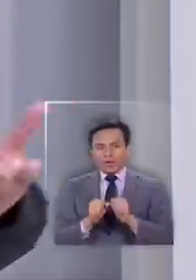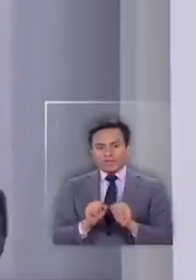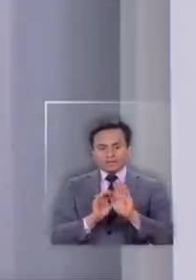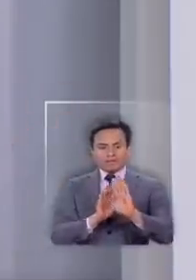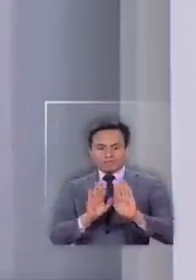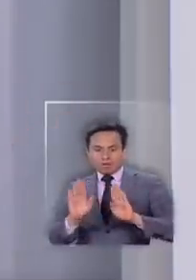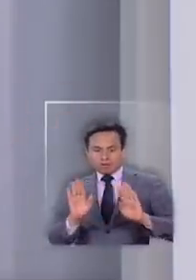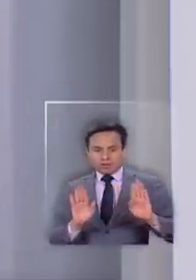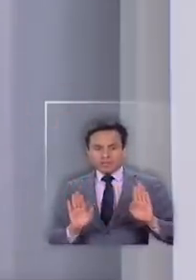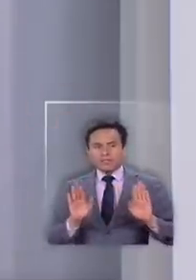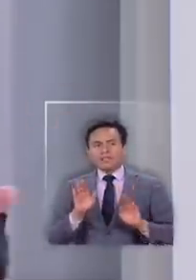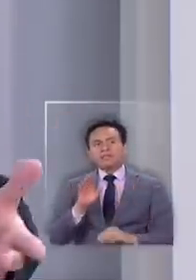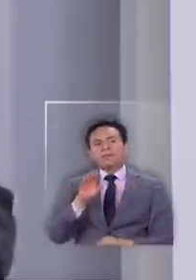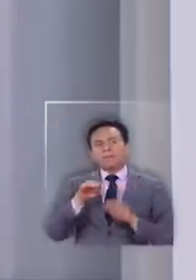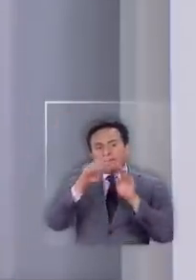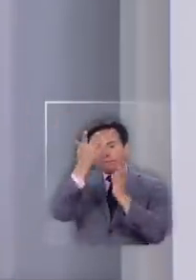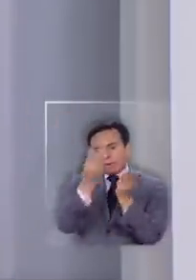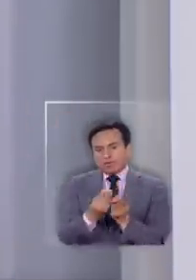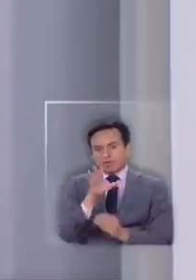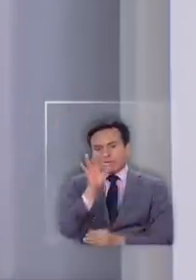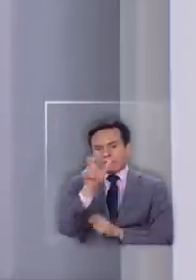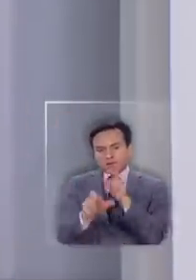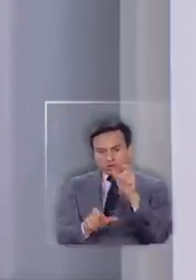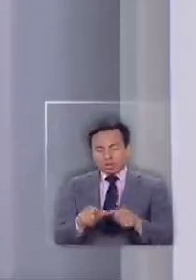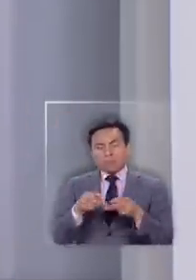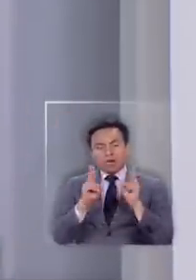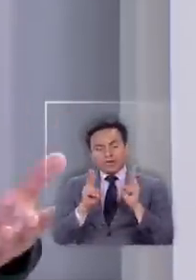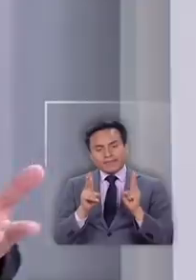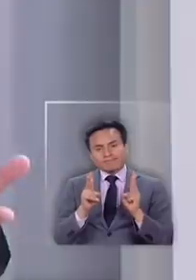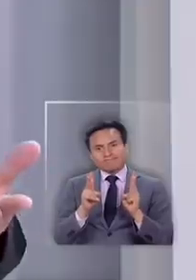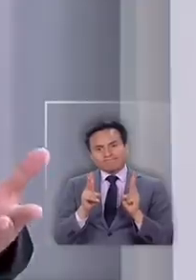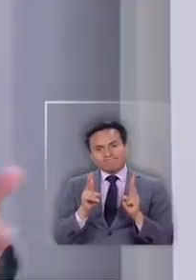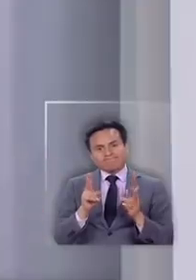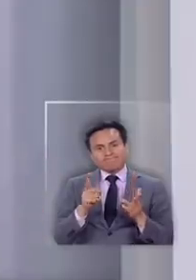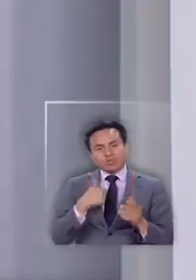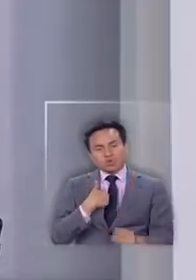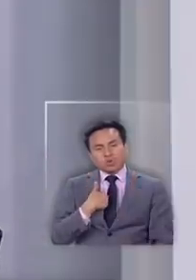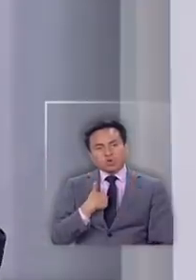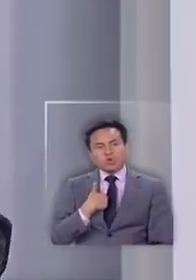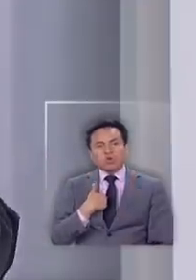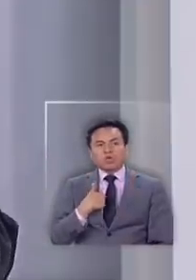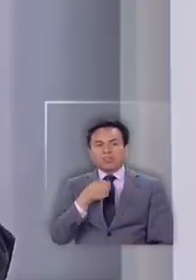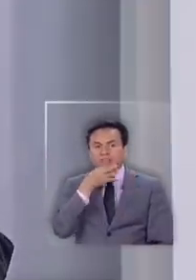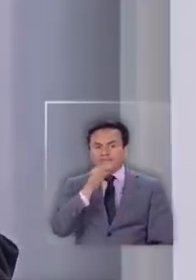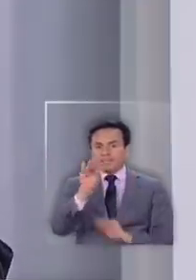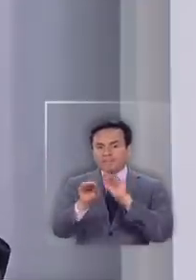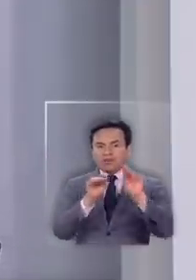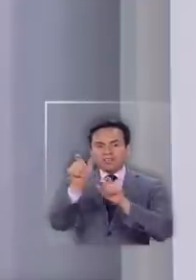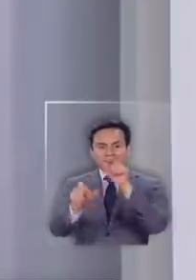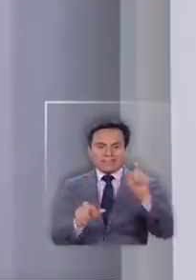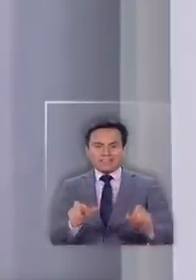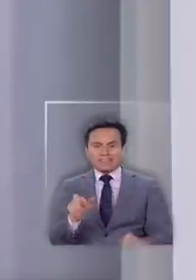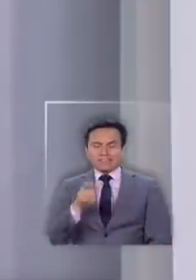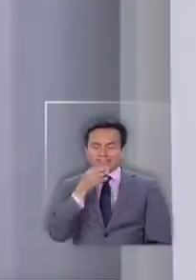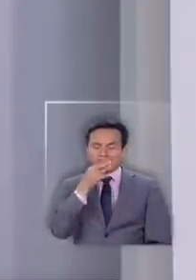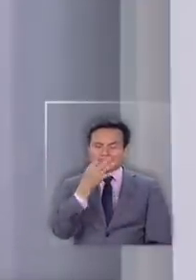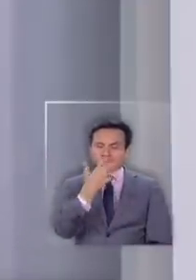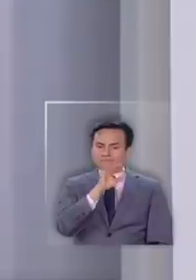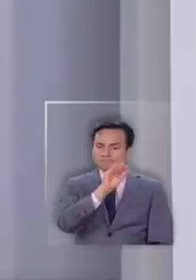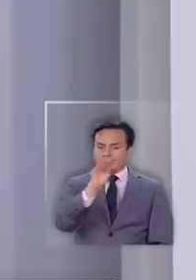ciertas precauciones con menos de 50 personas. Yo soy partidario y he hecho un llamado a la gente de